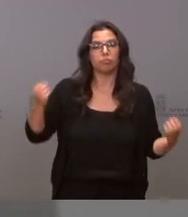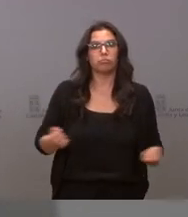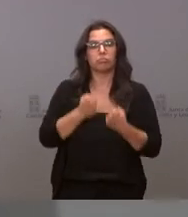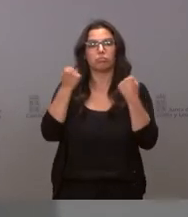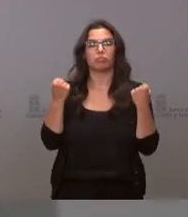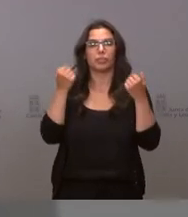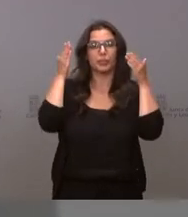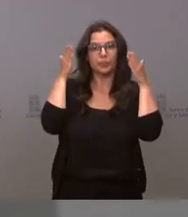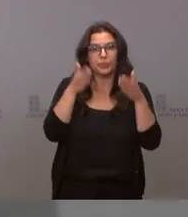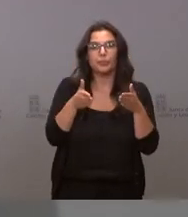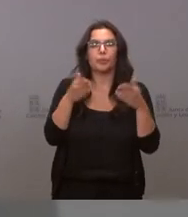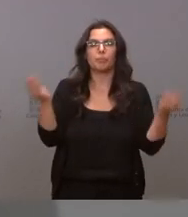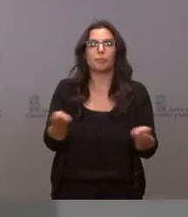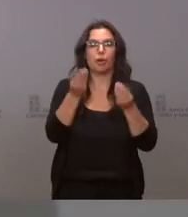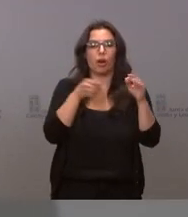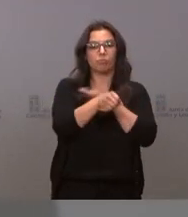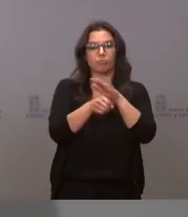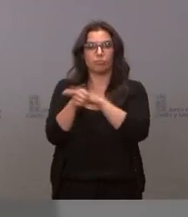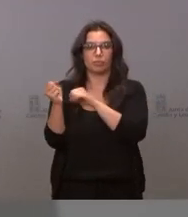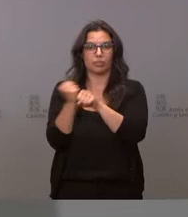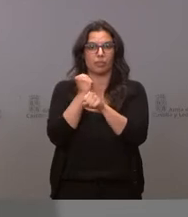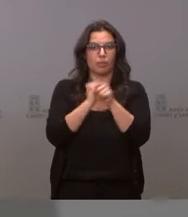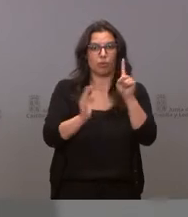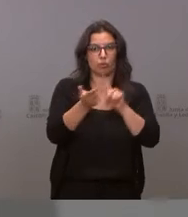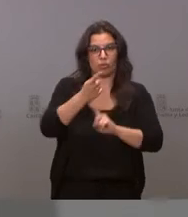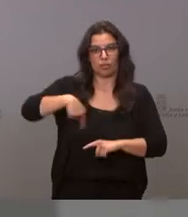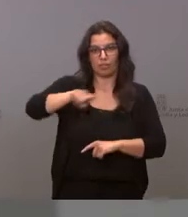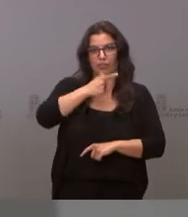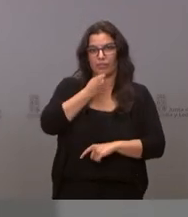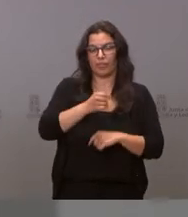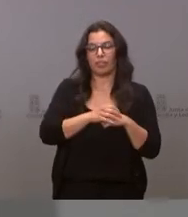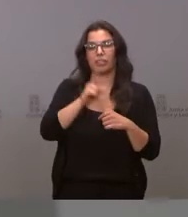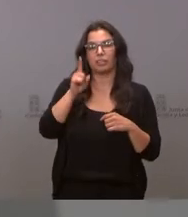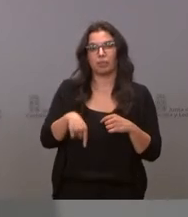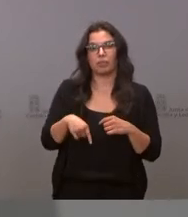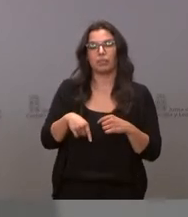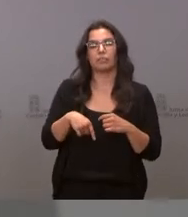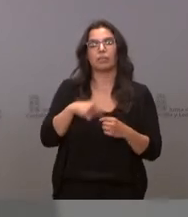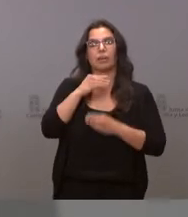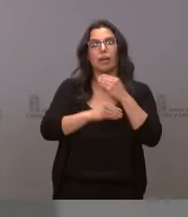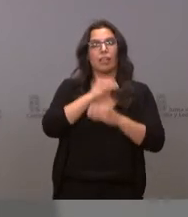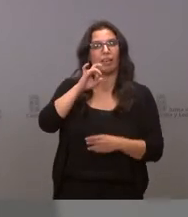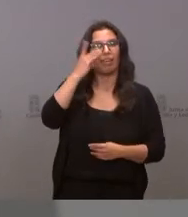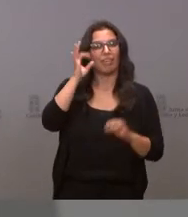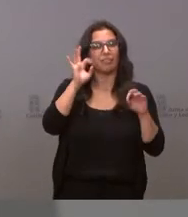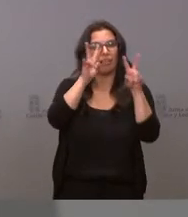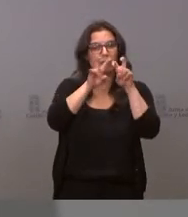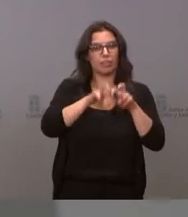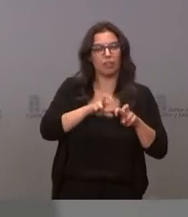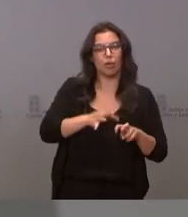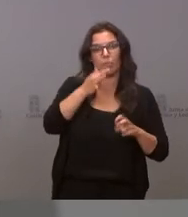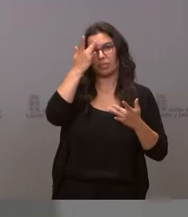encaminadas a la mejora de la empleabilidad de estos colectivos y llevar a cabo también iniciativas de investigación y